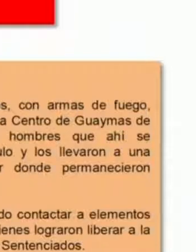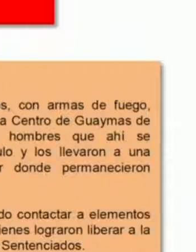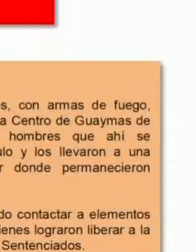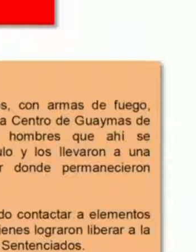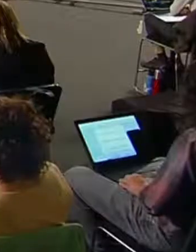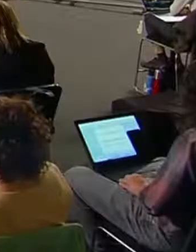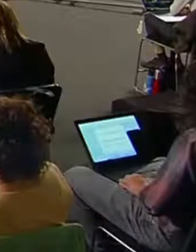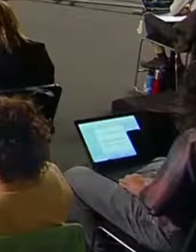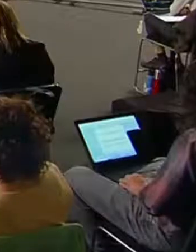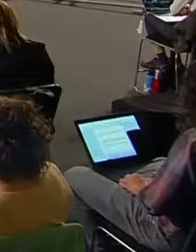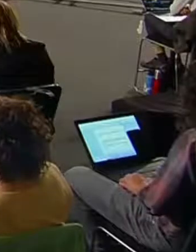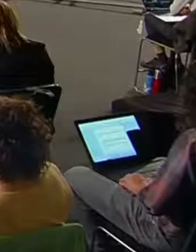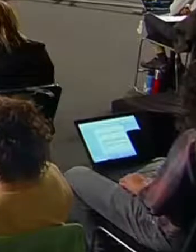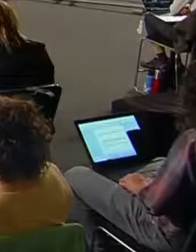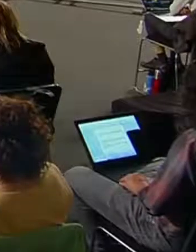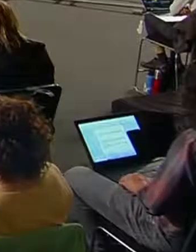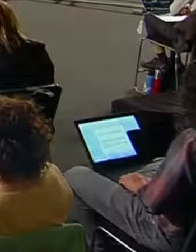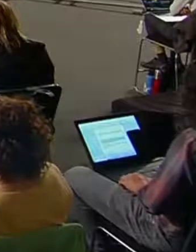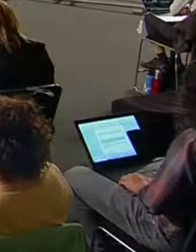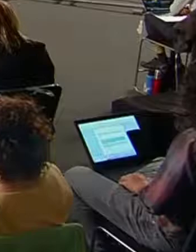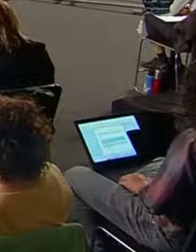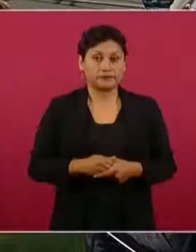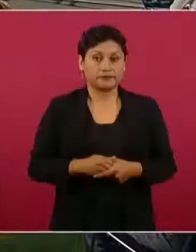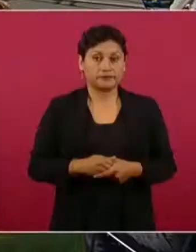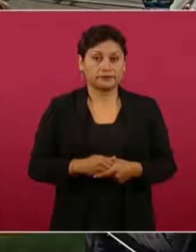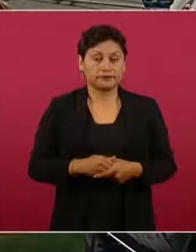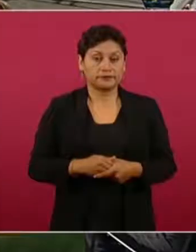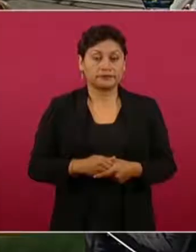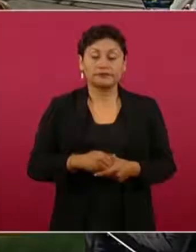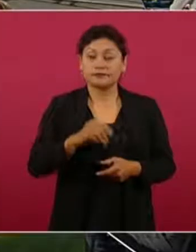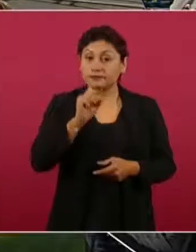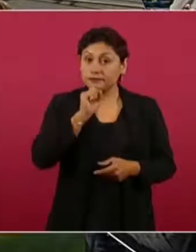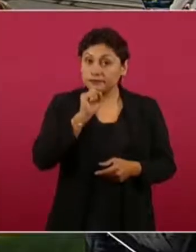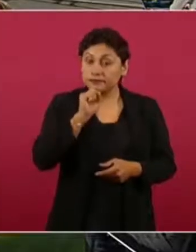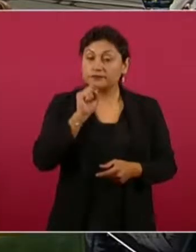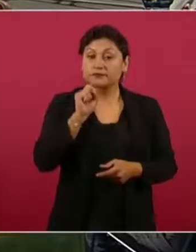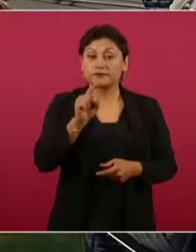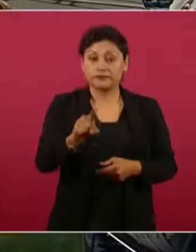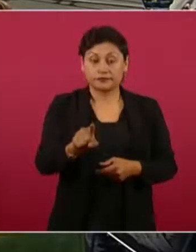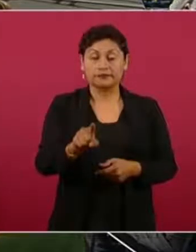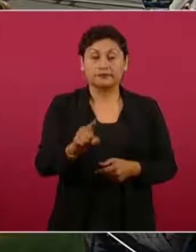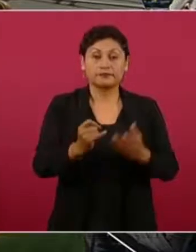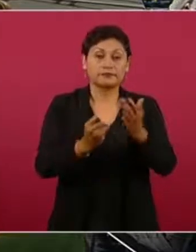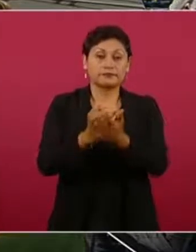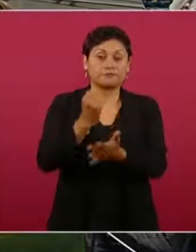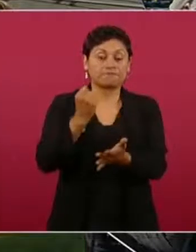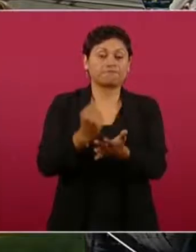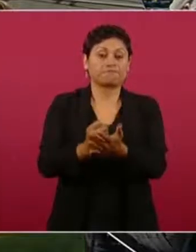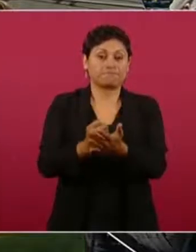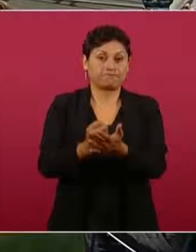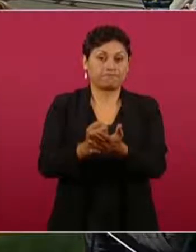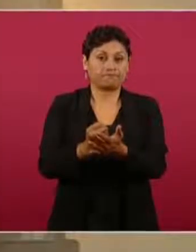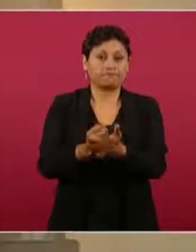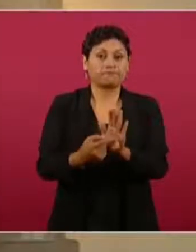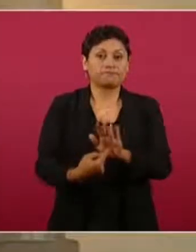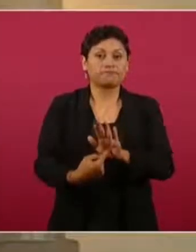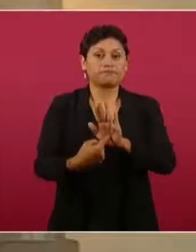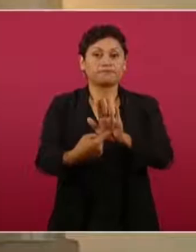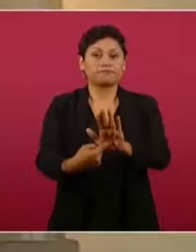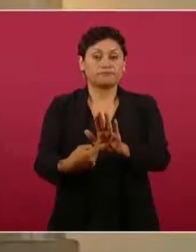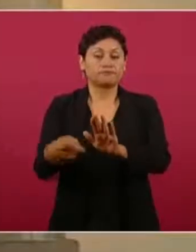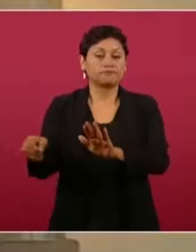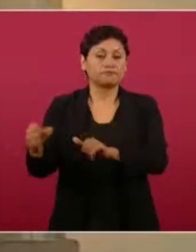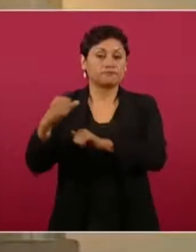124 años de prisión. Siguiente. También en el caso de sentencias relevantes obtenidas por la